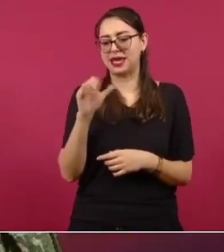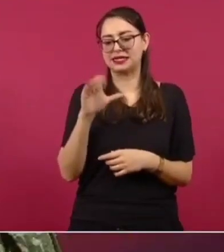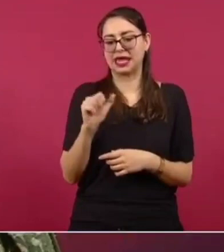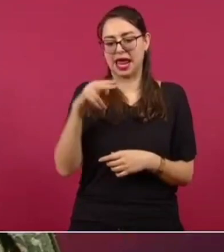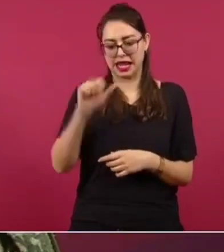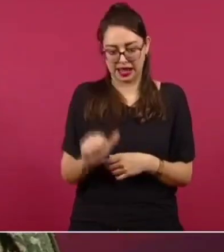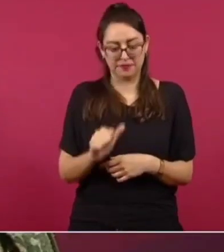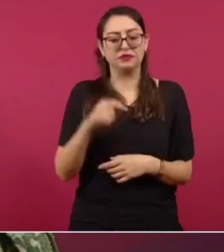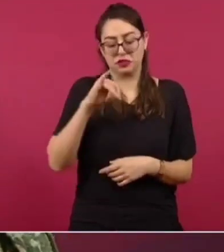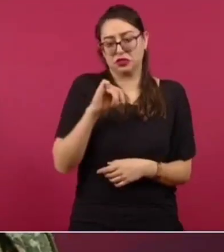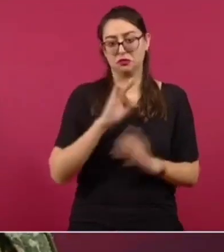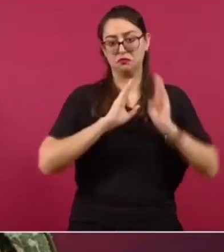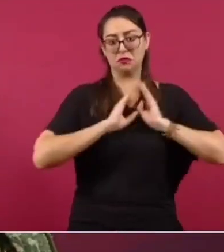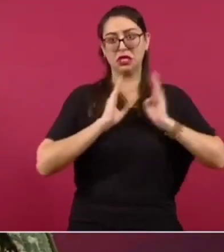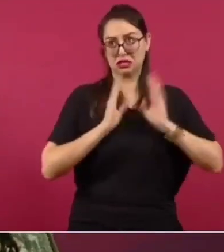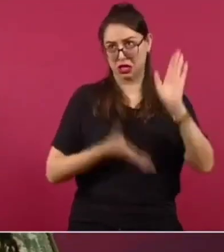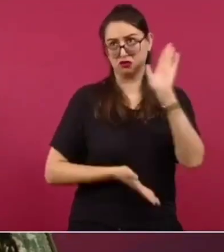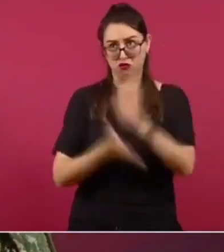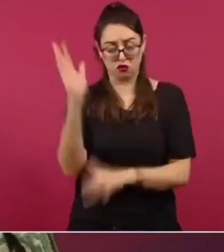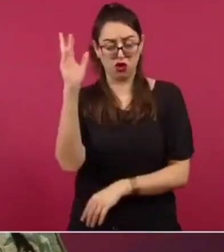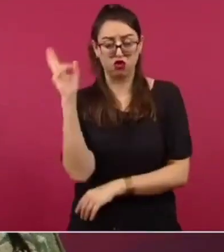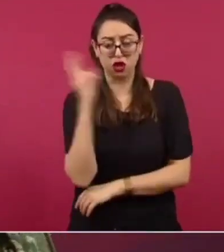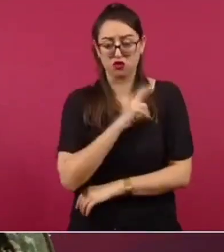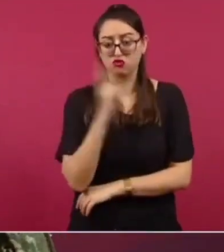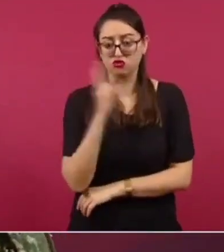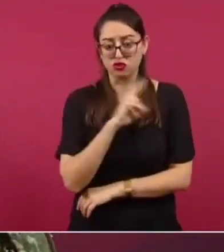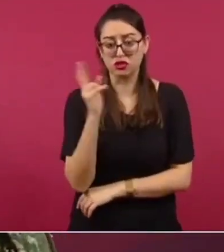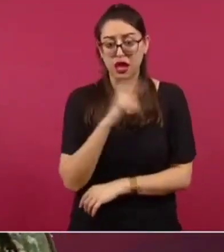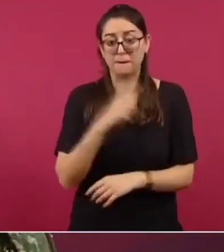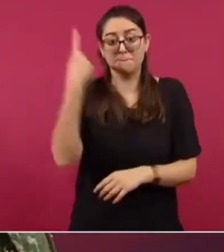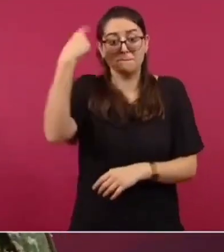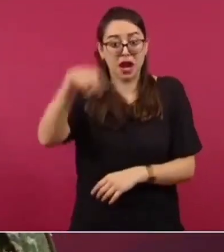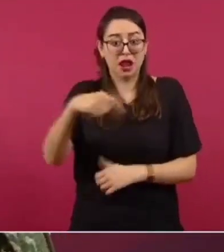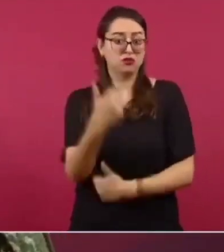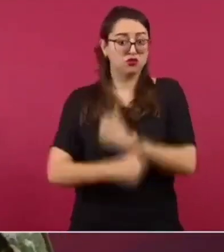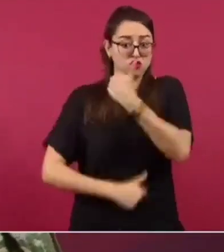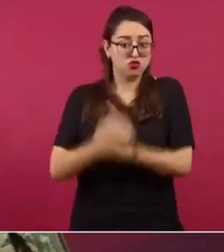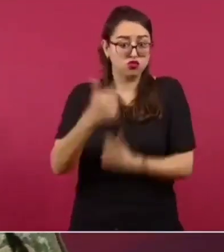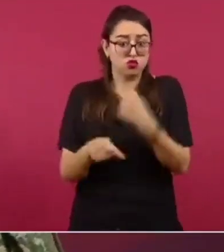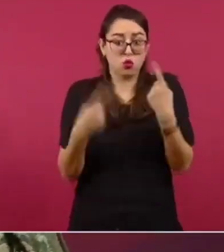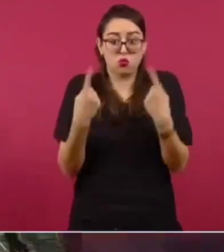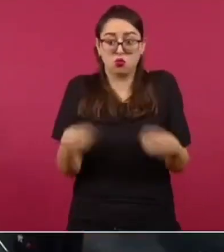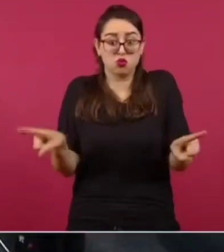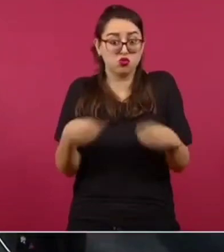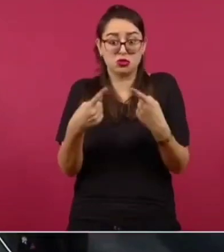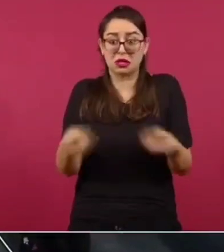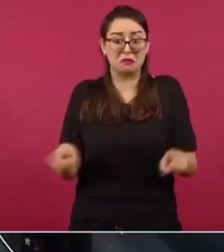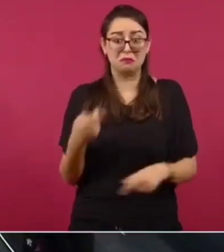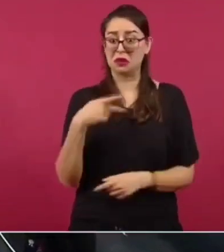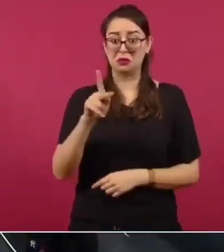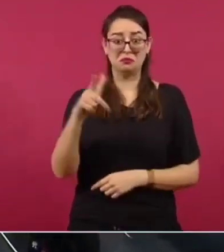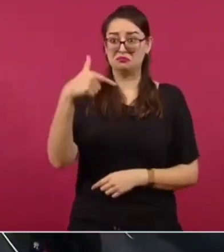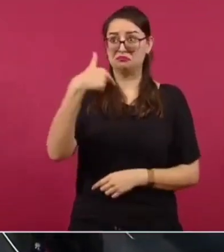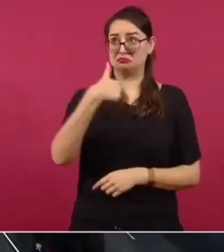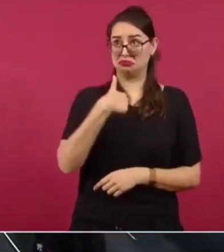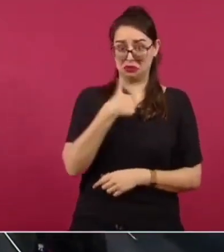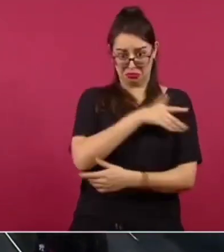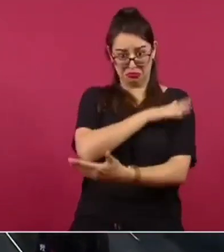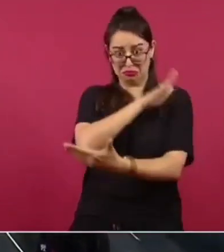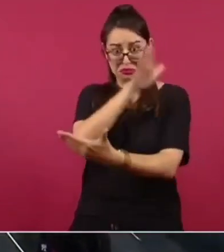personal militar. Pero repito, nunca he ido a Europa